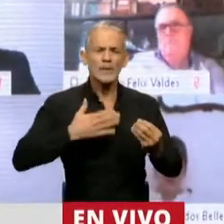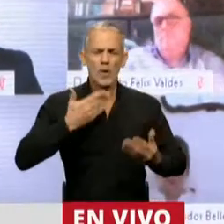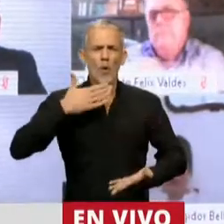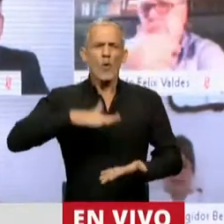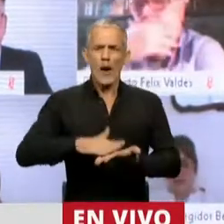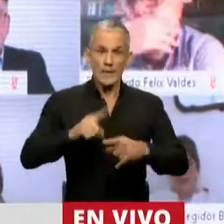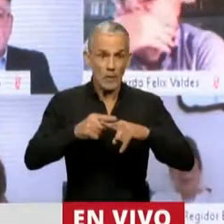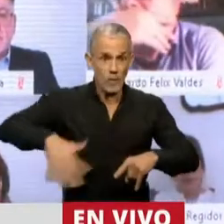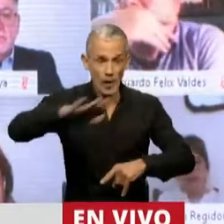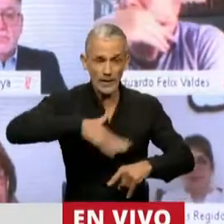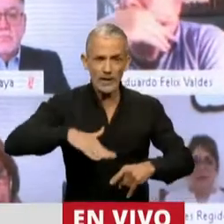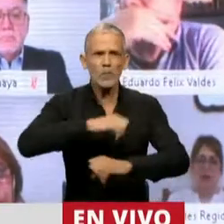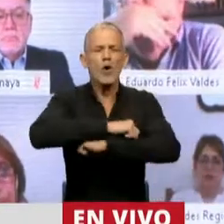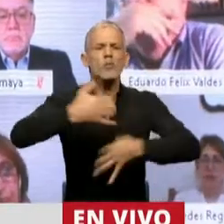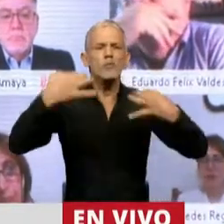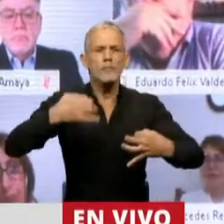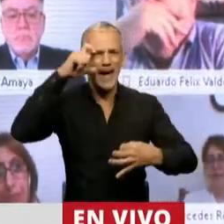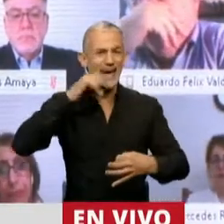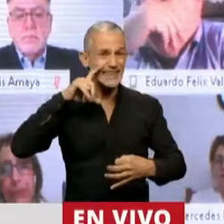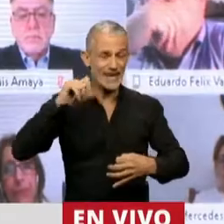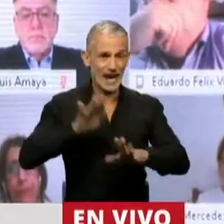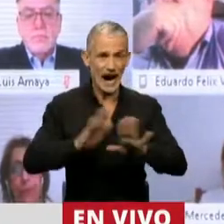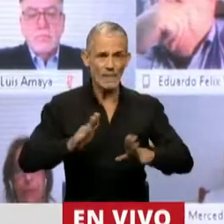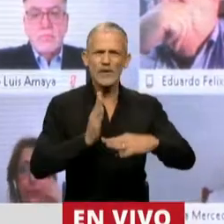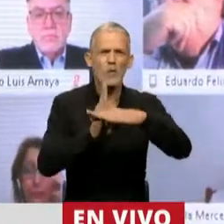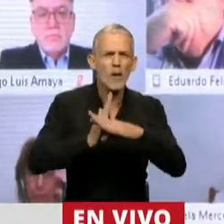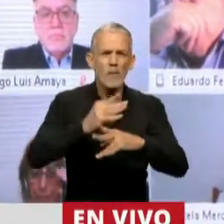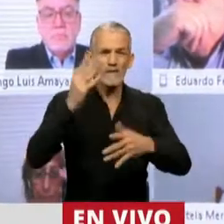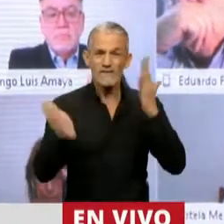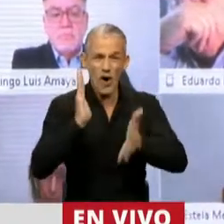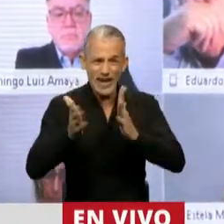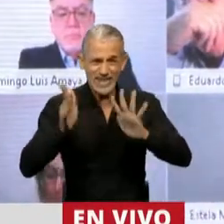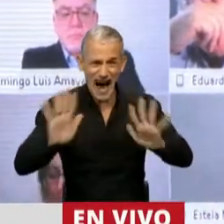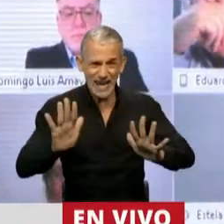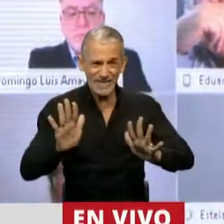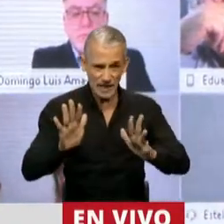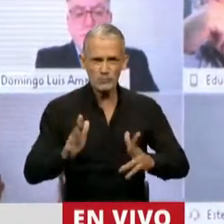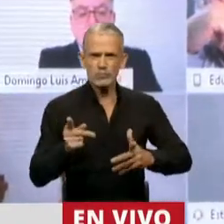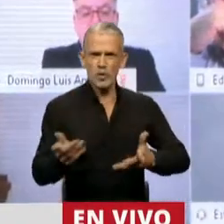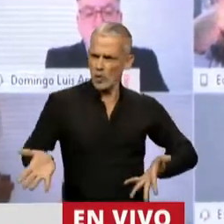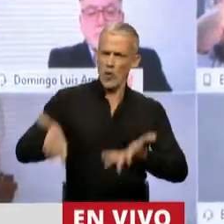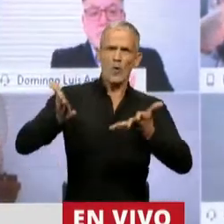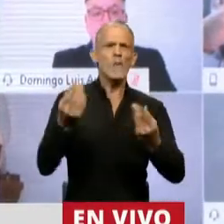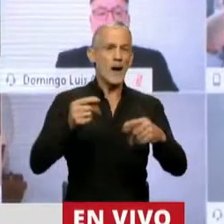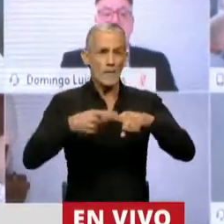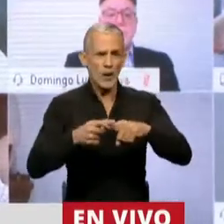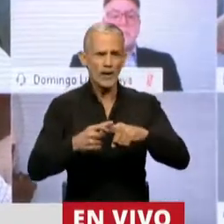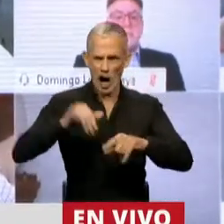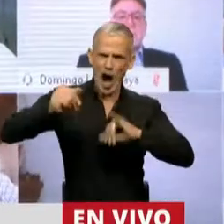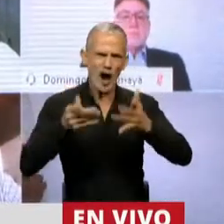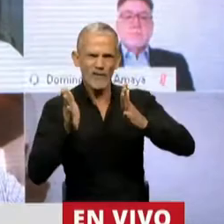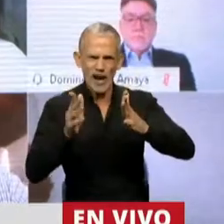político de base ética. Nunca más la violencia puede ser esbozada para ser política.